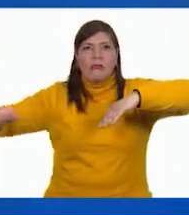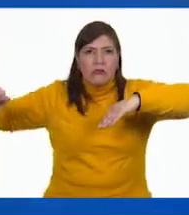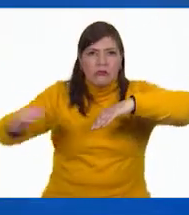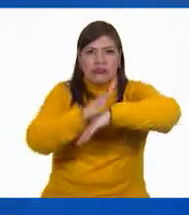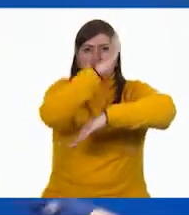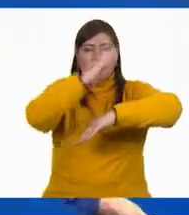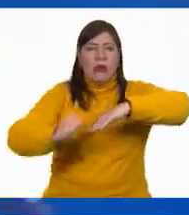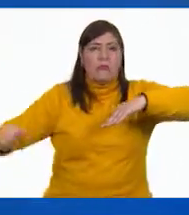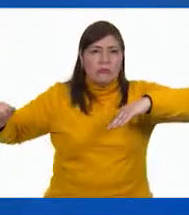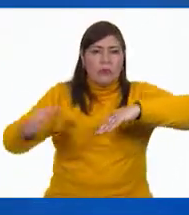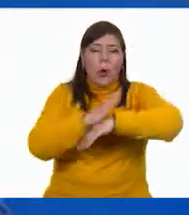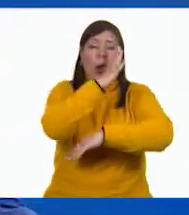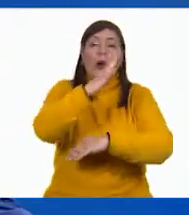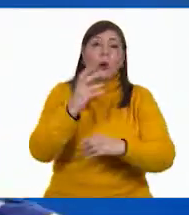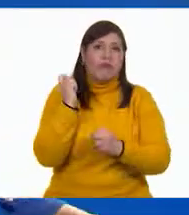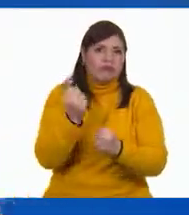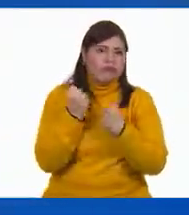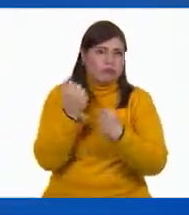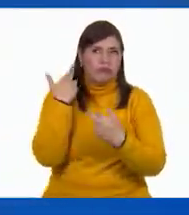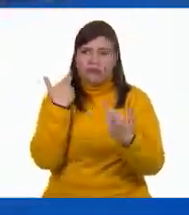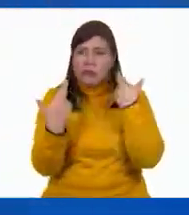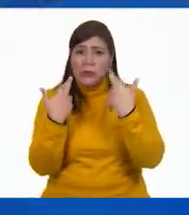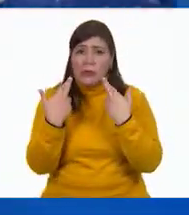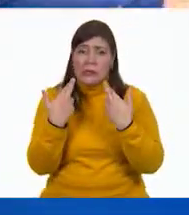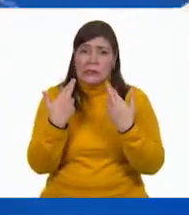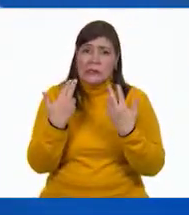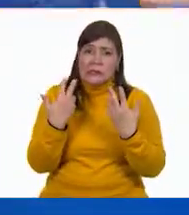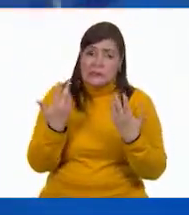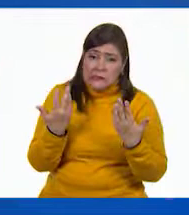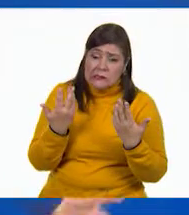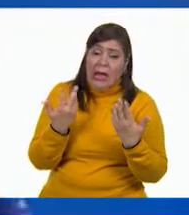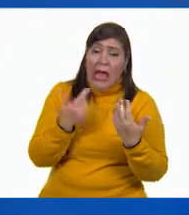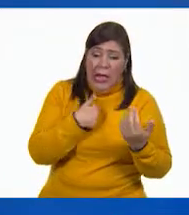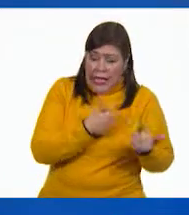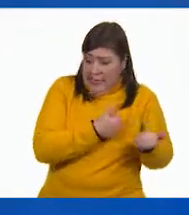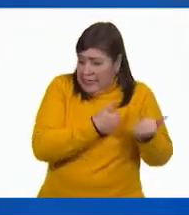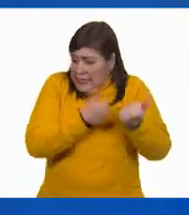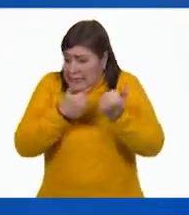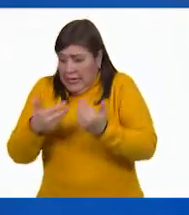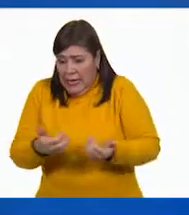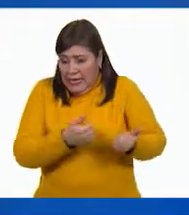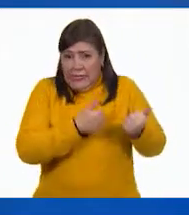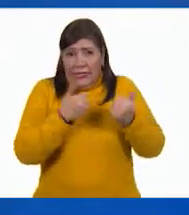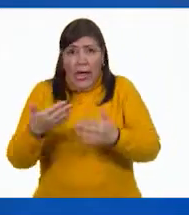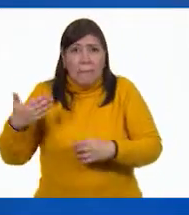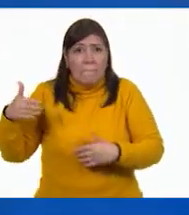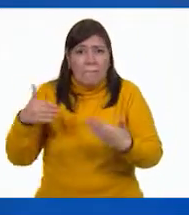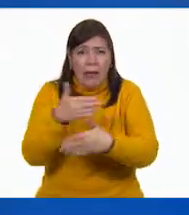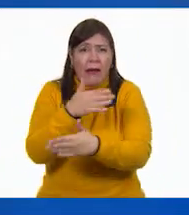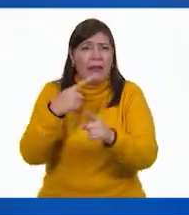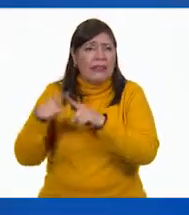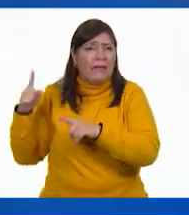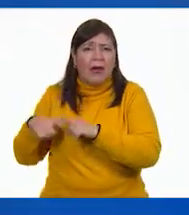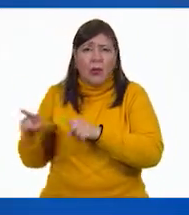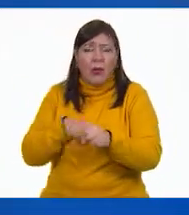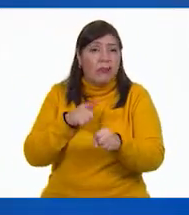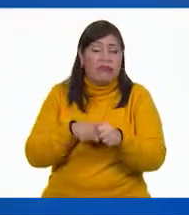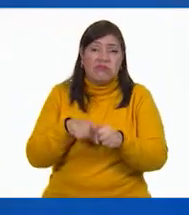Él, ¿no? Le trajo peces de colores, pero eso tampoco le alegraba. Y así